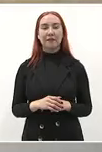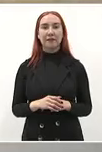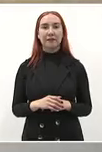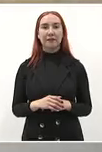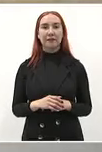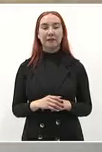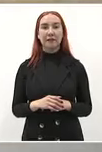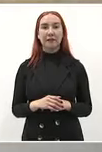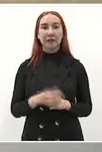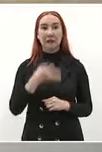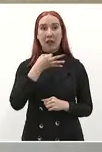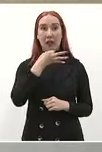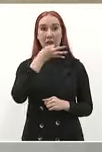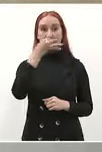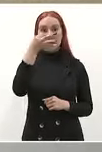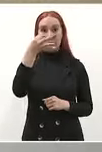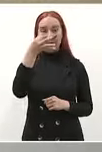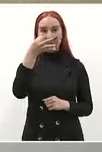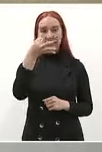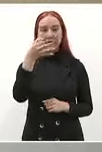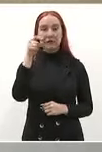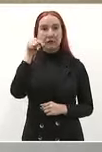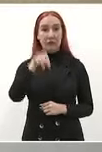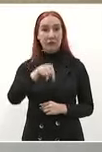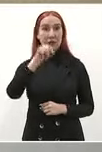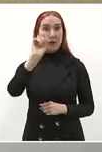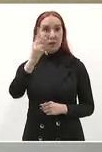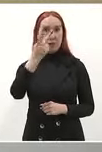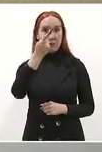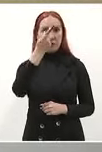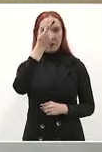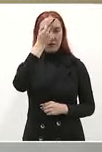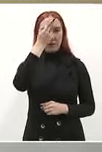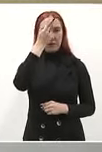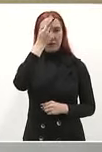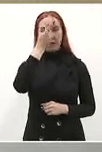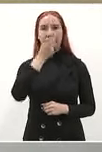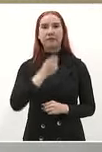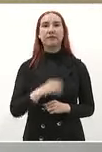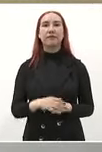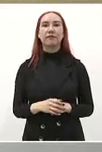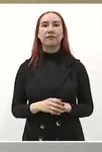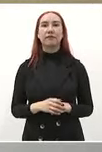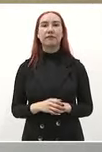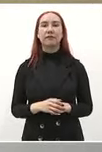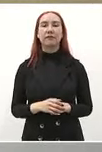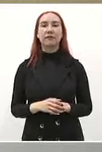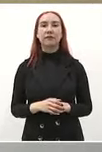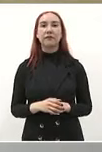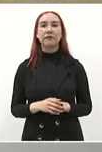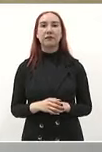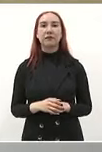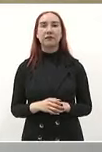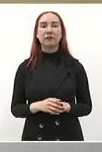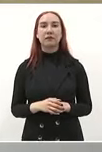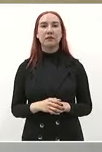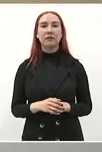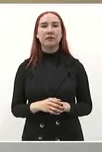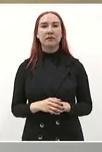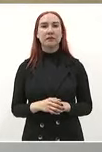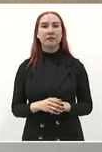Luis Potosí se va a mantener todo el programa